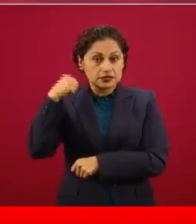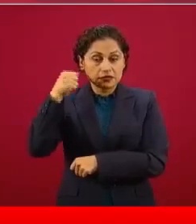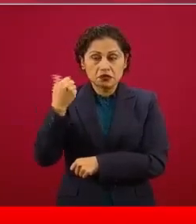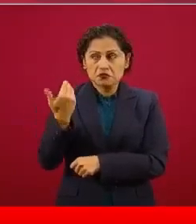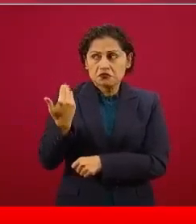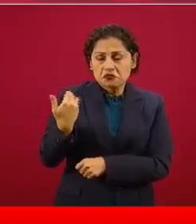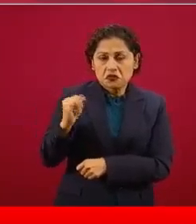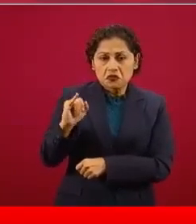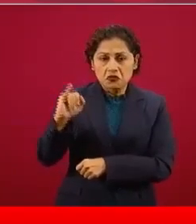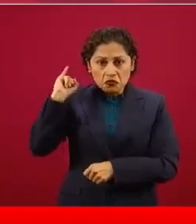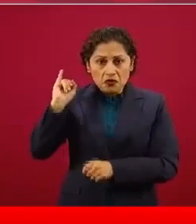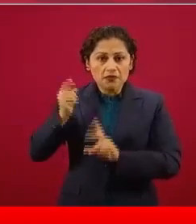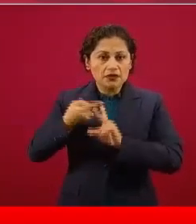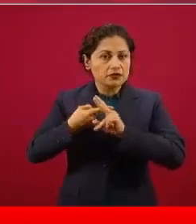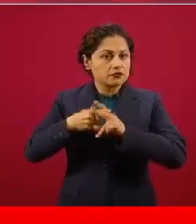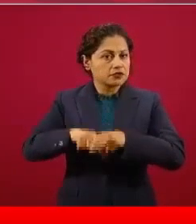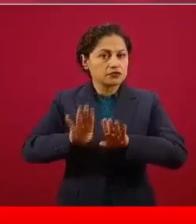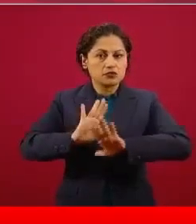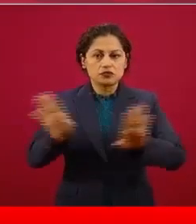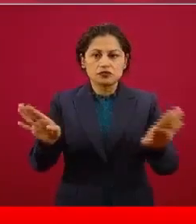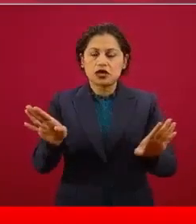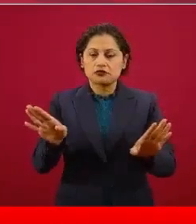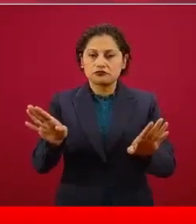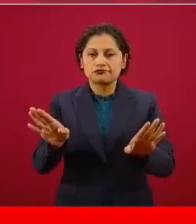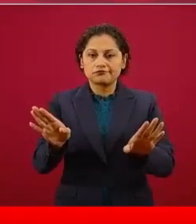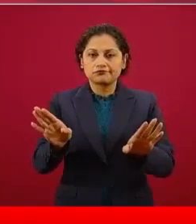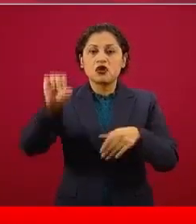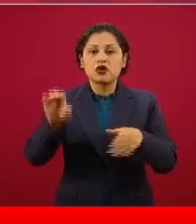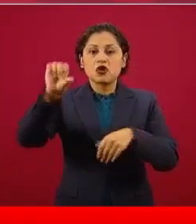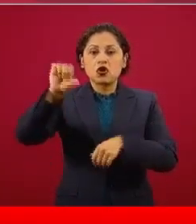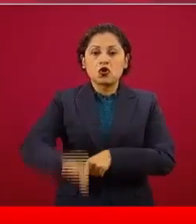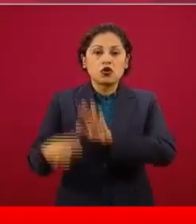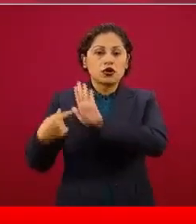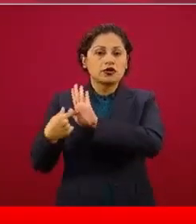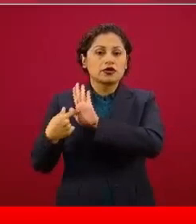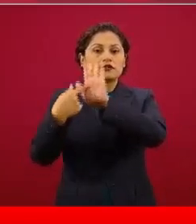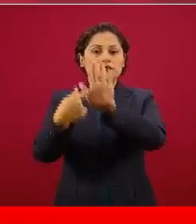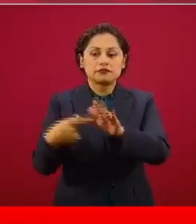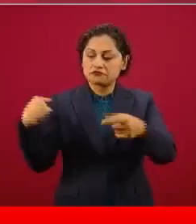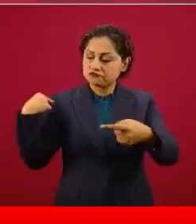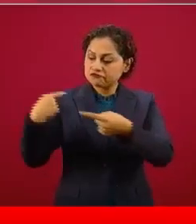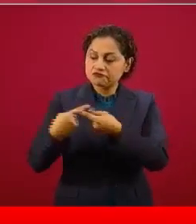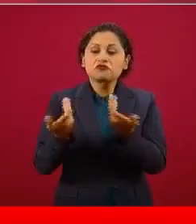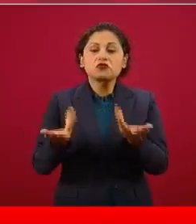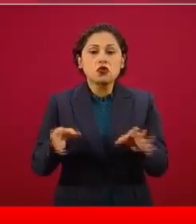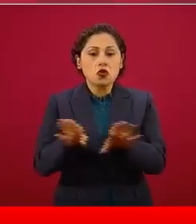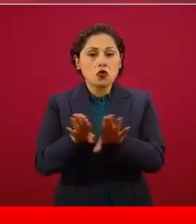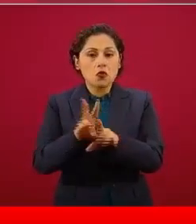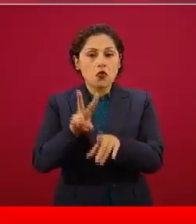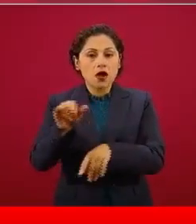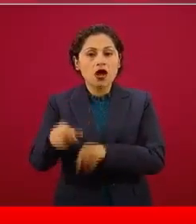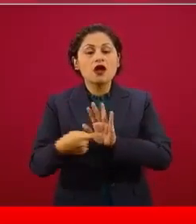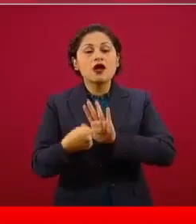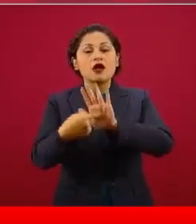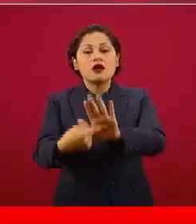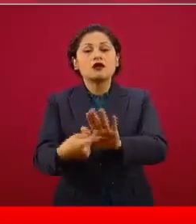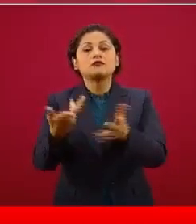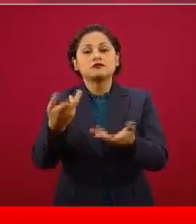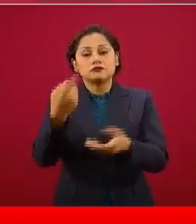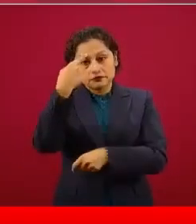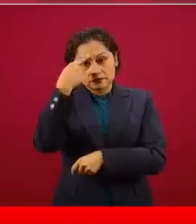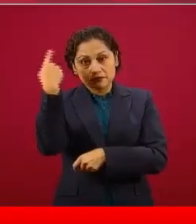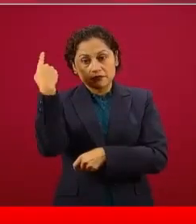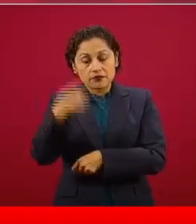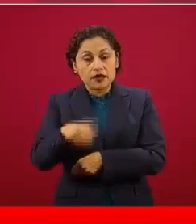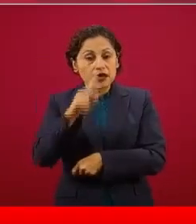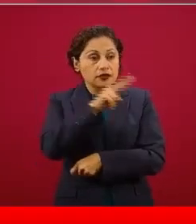jueves, y hoy traemos los primeros resultados. Es el arranque de un programa realmente histórico para